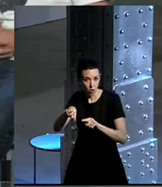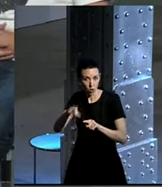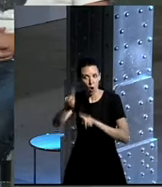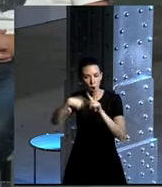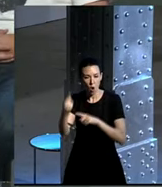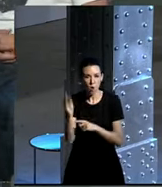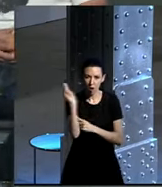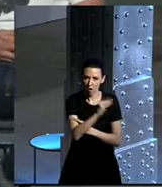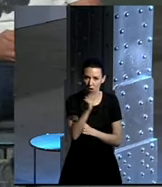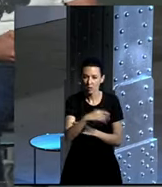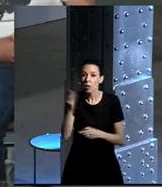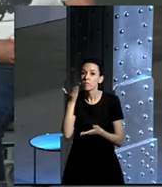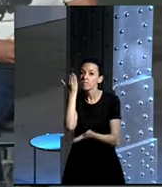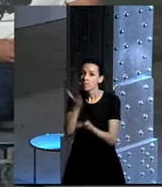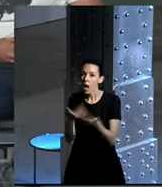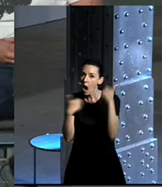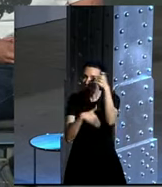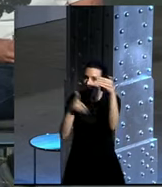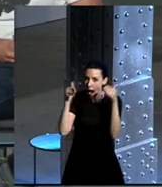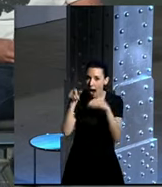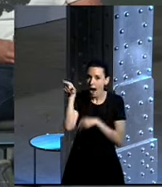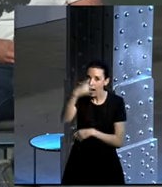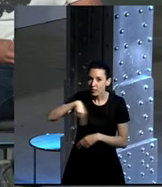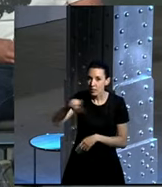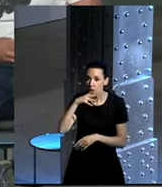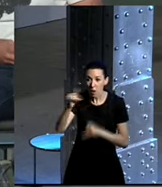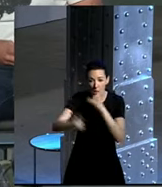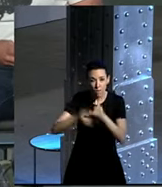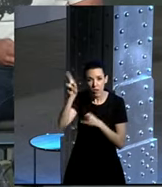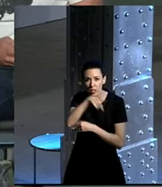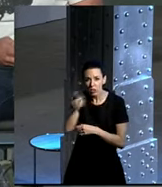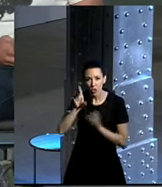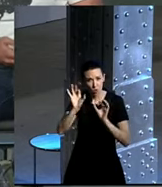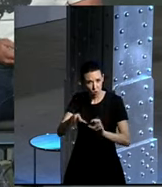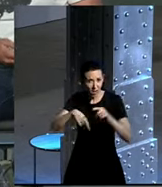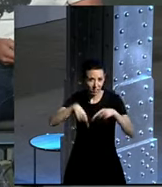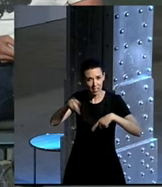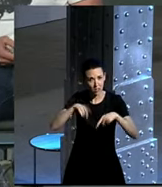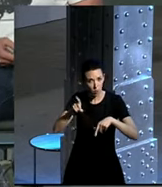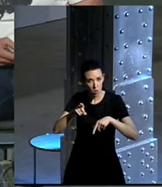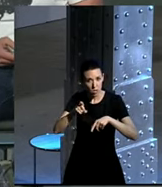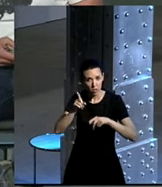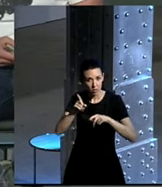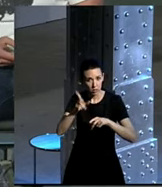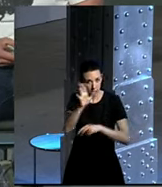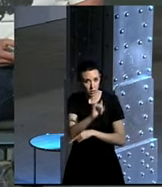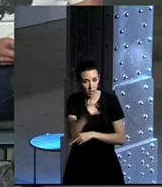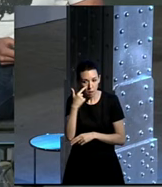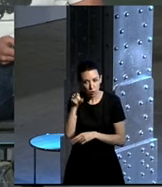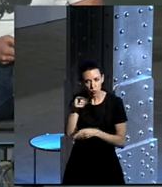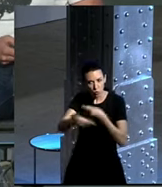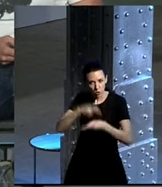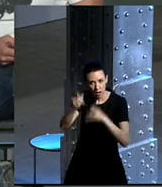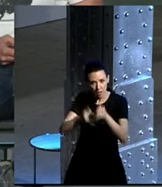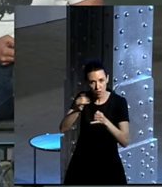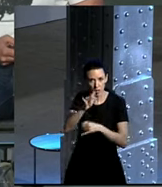bastante atentos porque no sé si montáis en bici, vais en bici como medio de transporte. ¿Alguno la...? ¿Sí? ¿Tú utilizas la